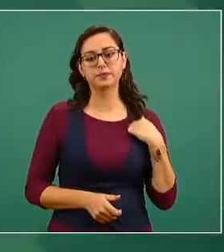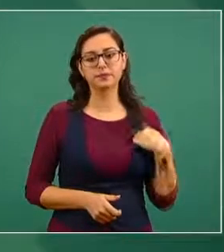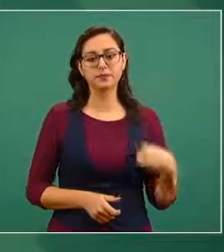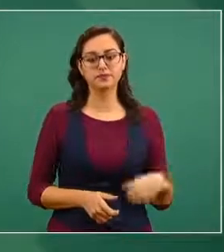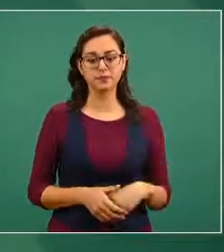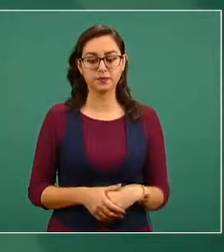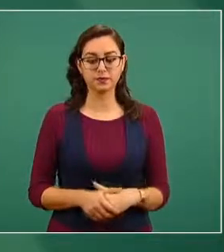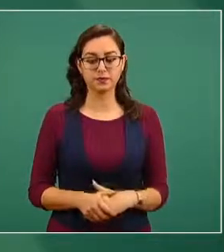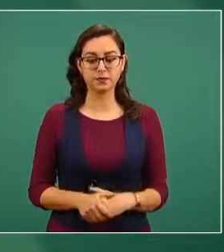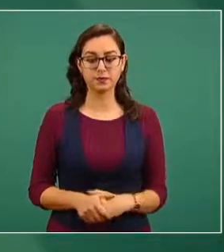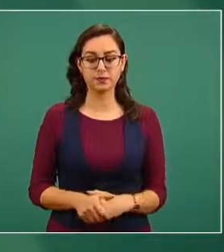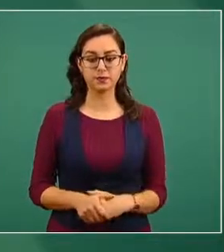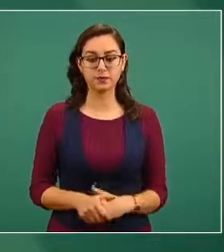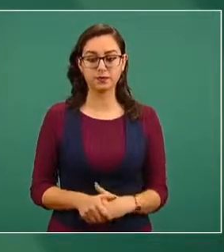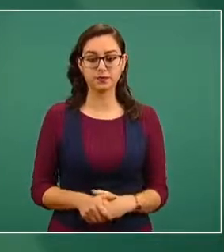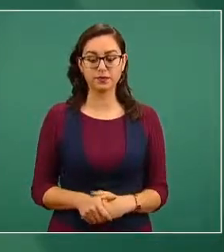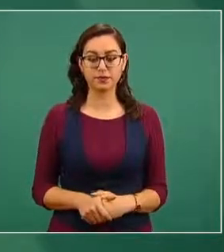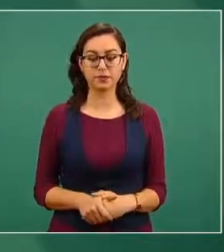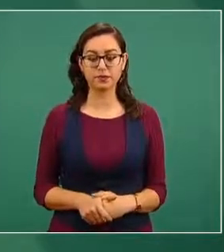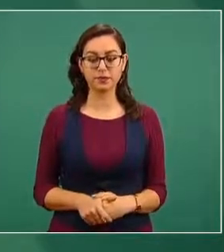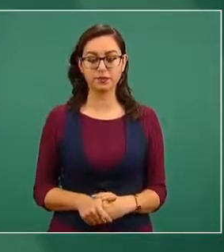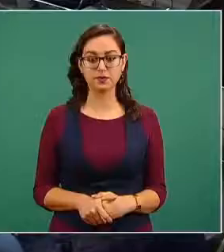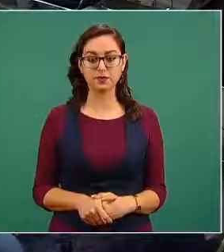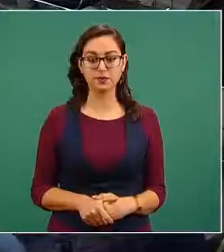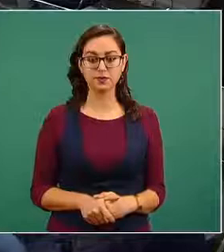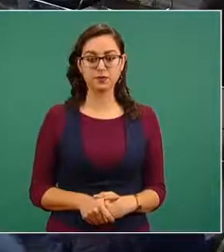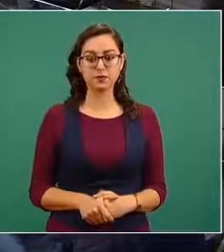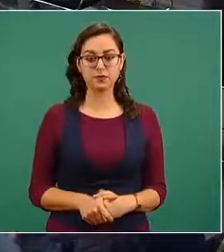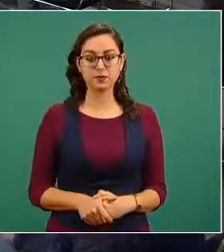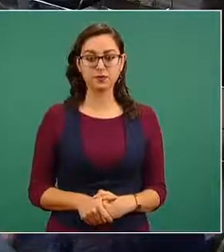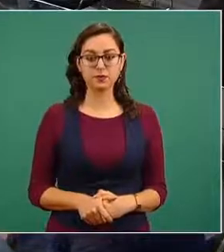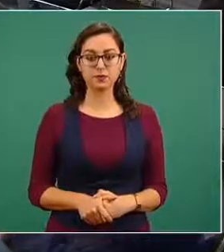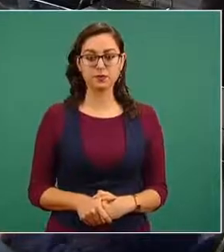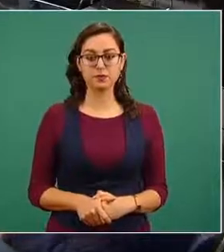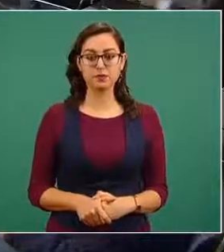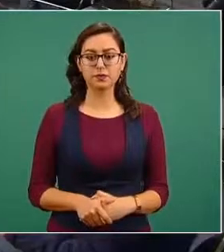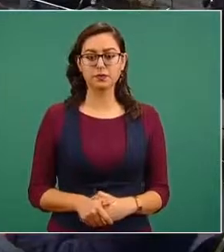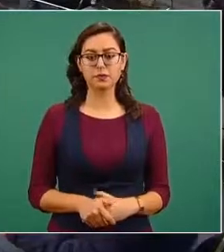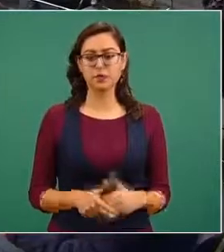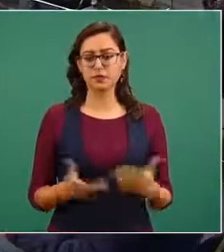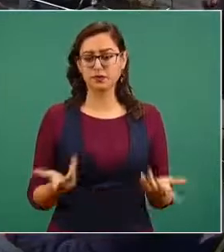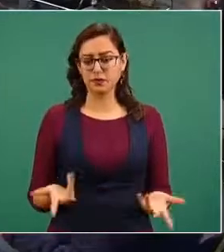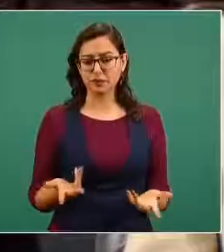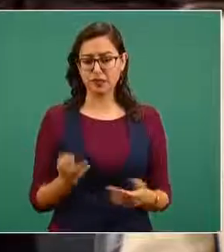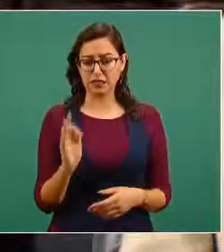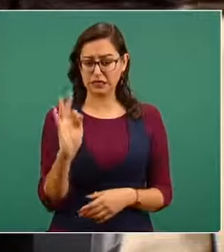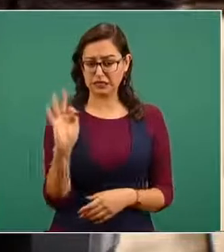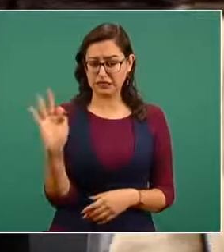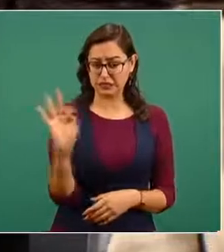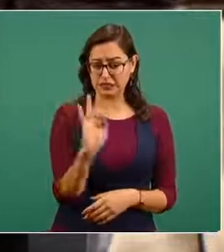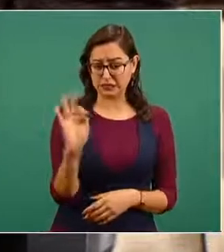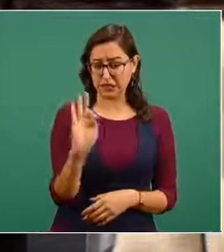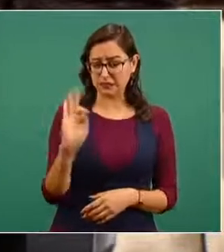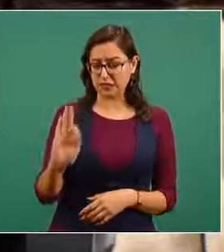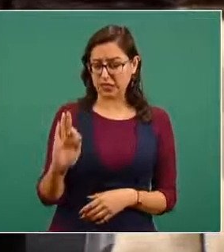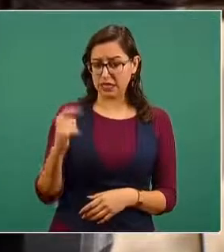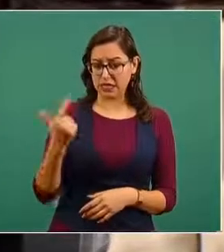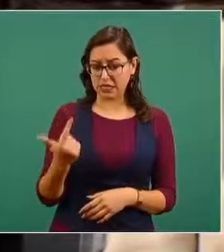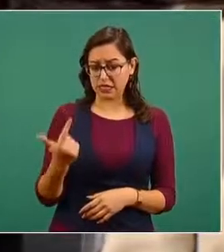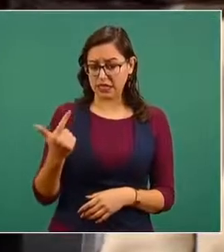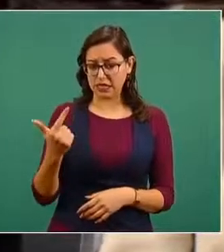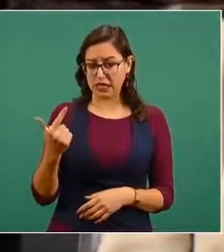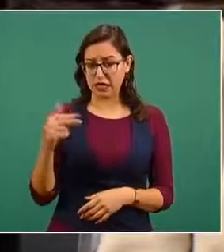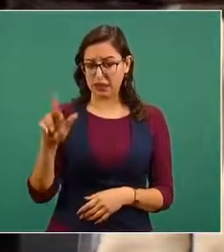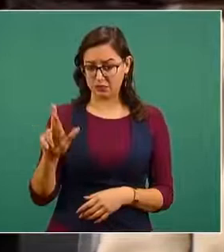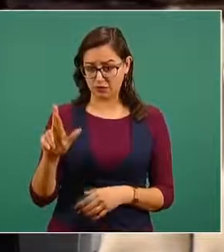servidores públicos de Estados Unidos y si no también ayudaría que se diera a conocer el propio expediente de la Fiscalía Mexicana